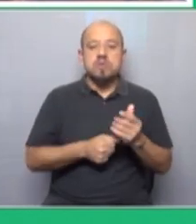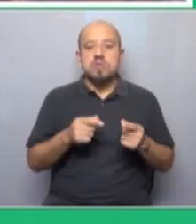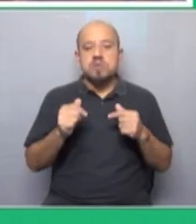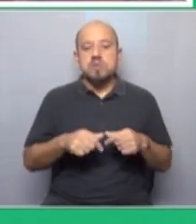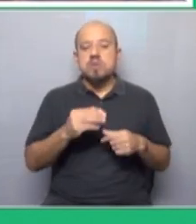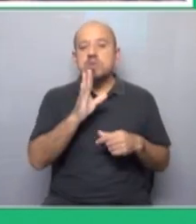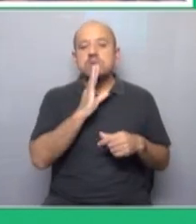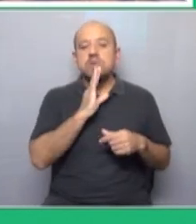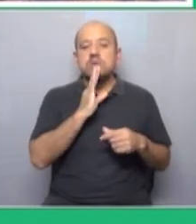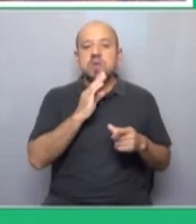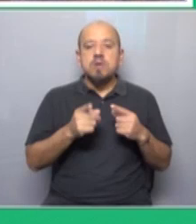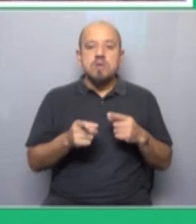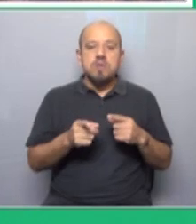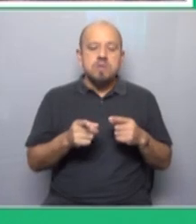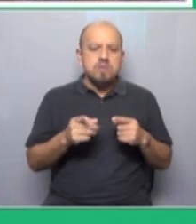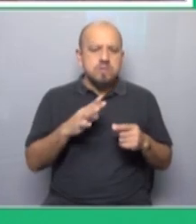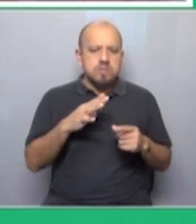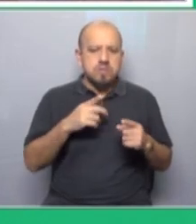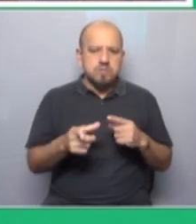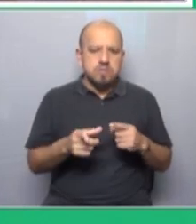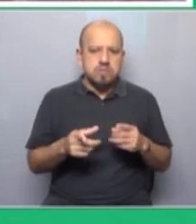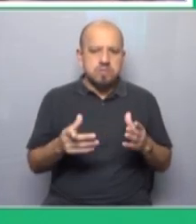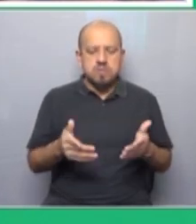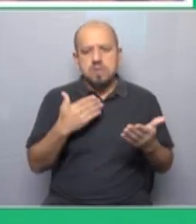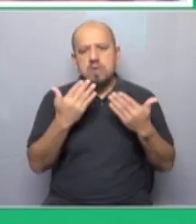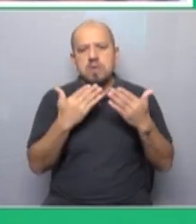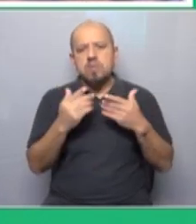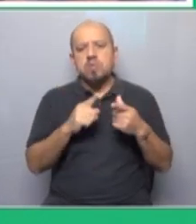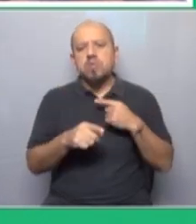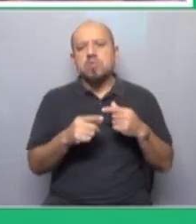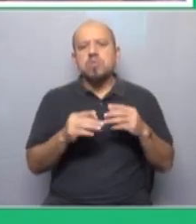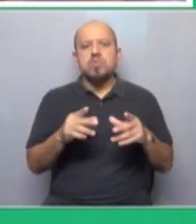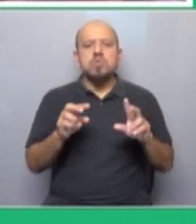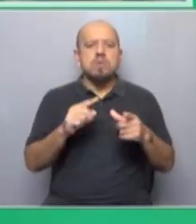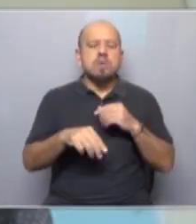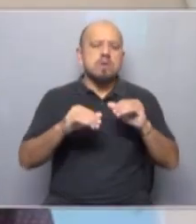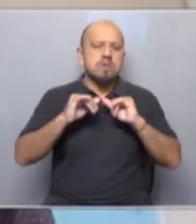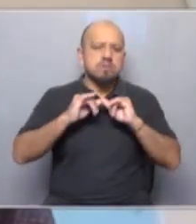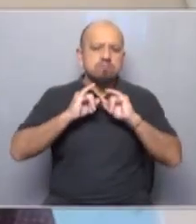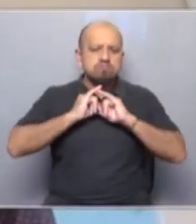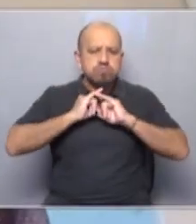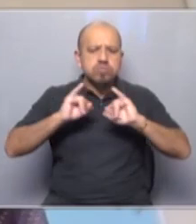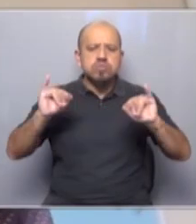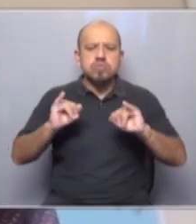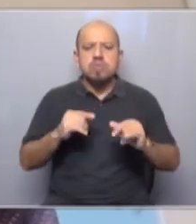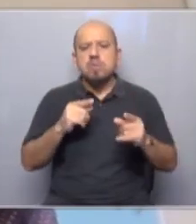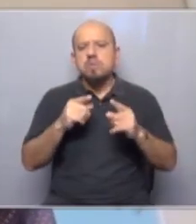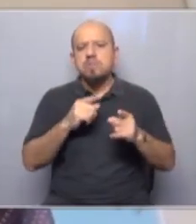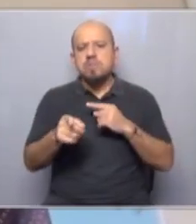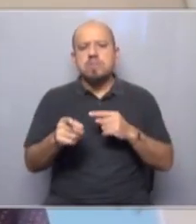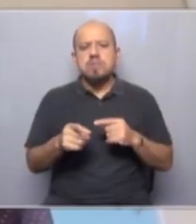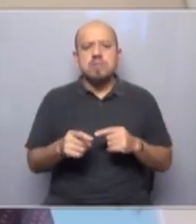aquí en Estados Unidos se está dando, mientras hablamos, una oleada de campañas de sindicalización. Seguro